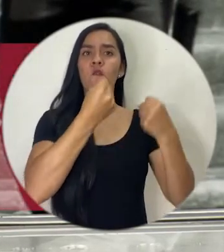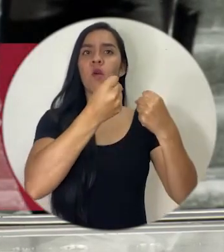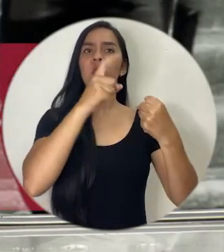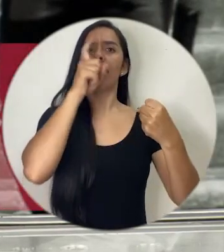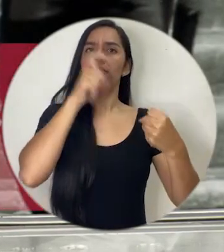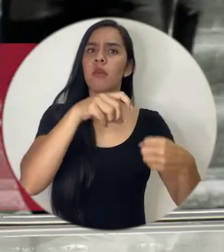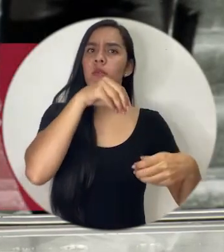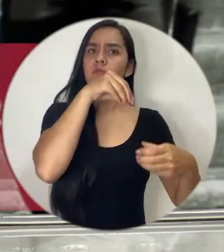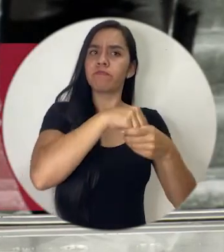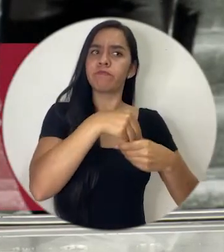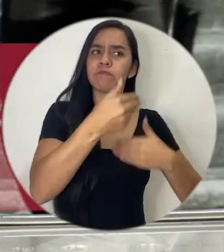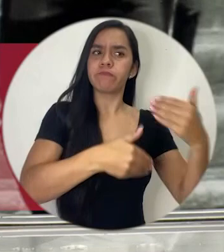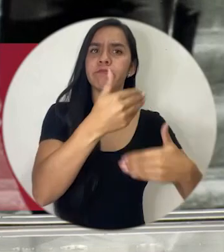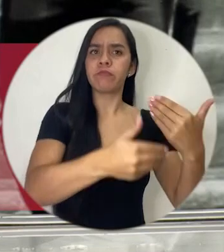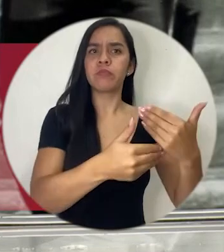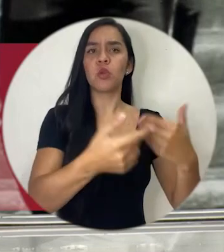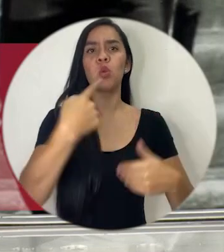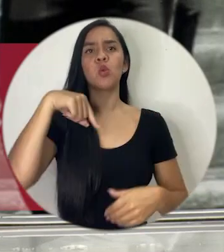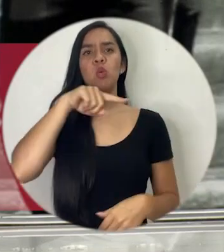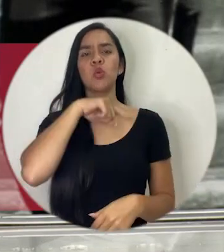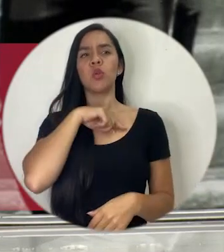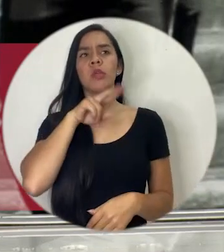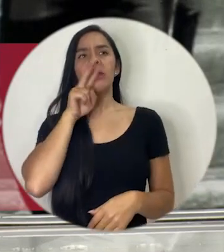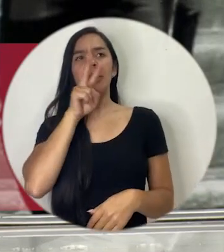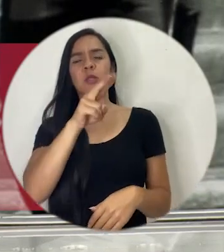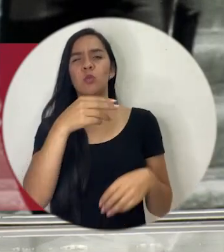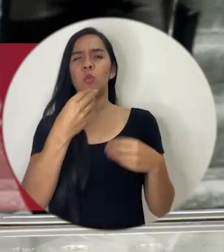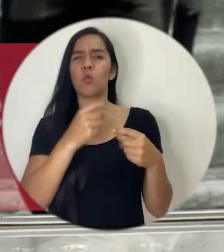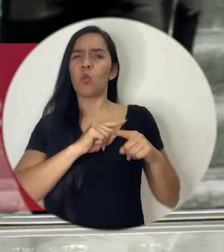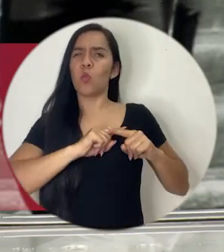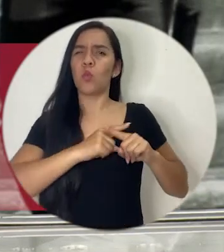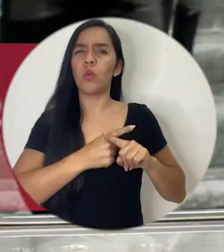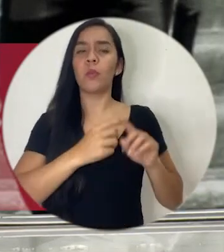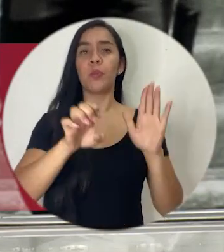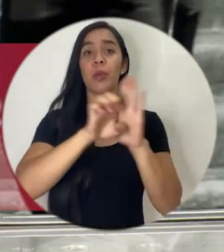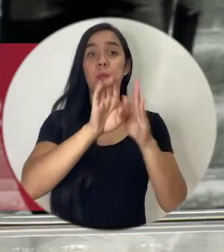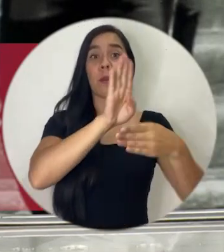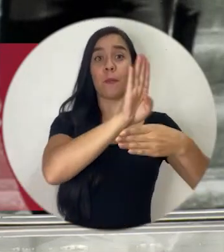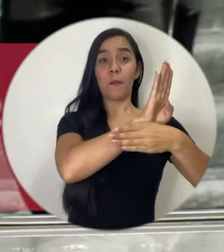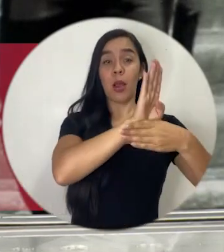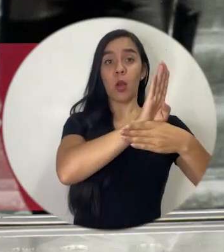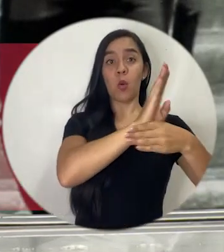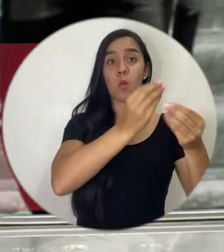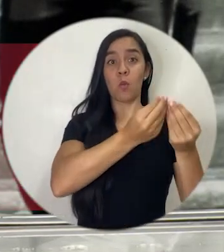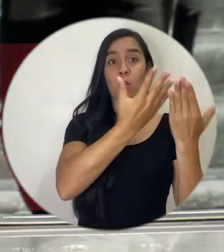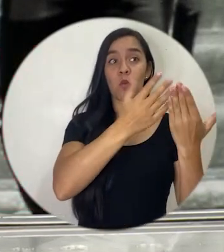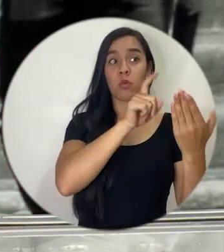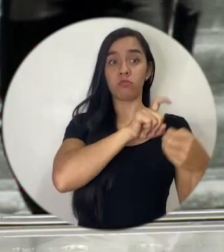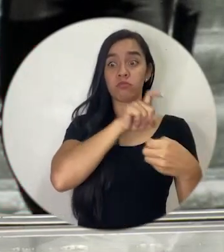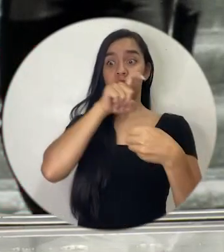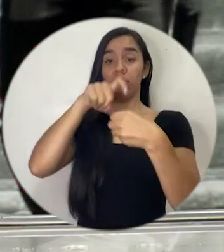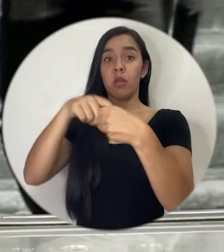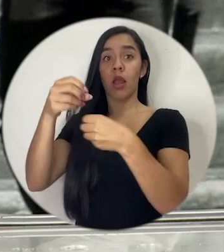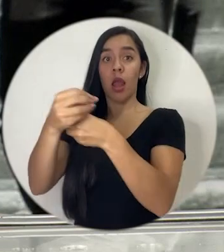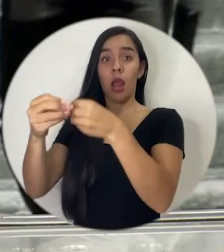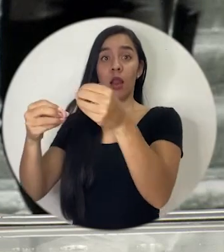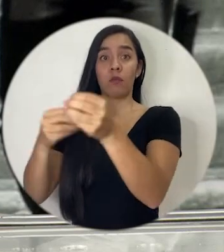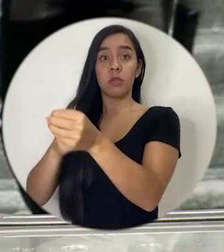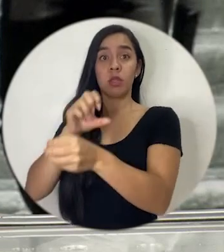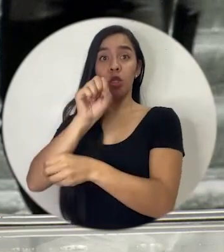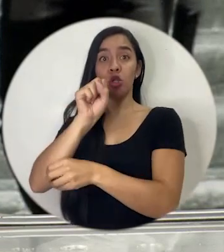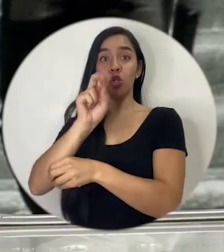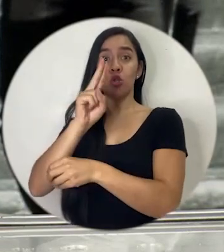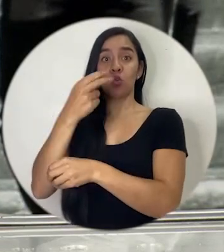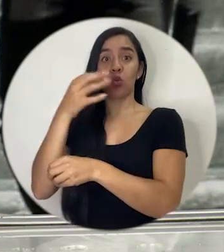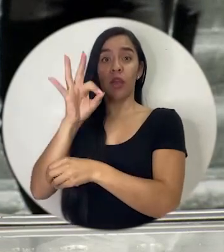hemos visto con cierto dolor que por ejemplo los bancos públicos no han querido afiliarse a la Oficina del Consumidor Financiero el